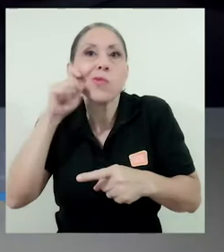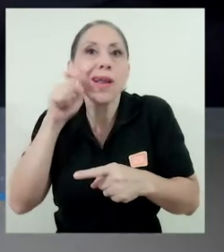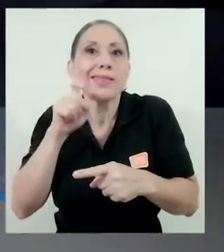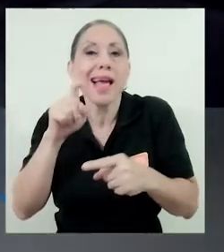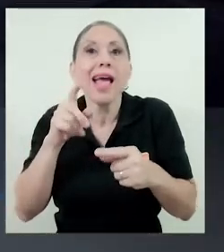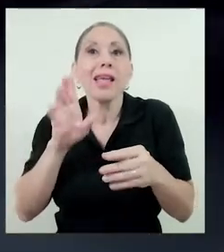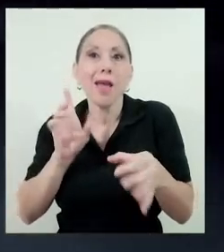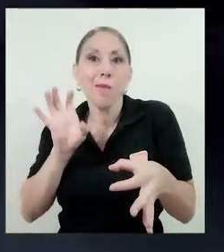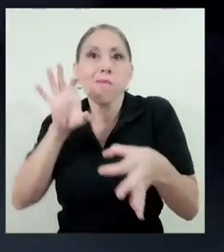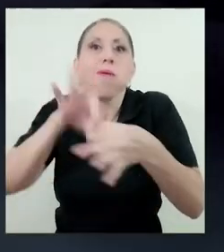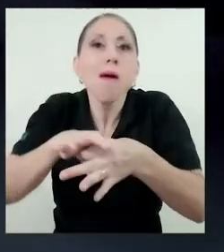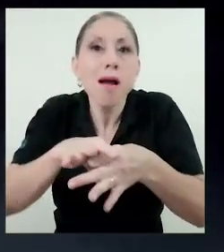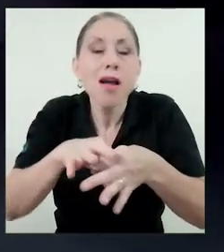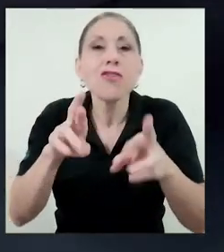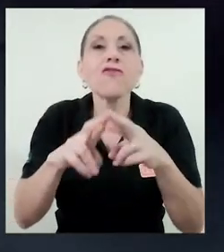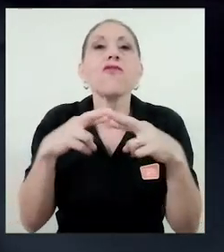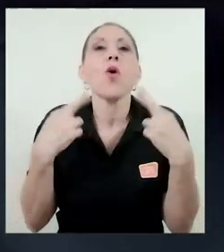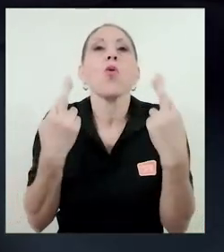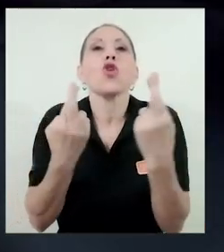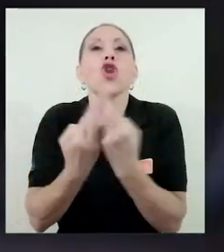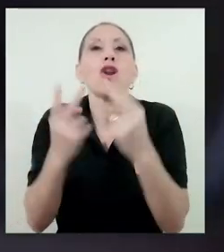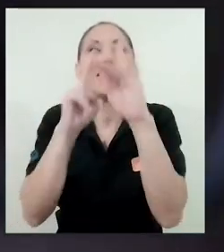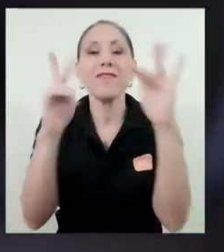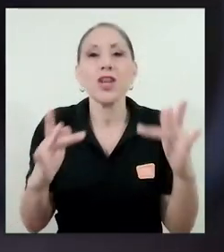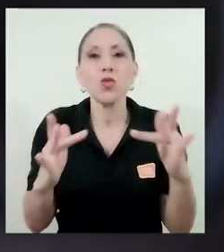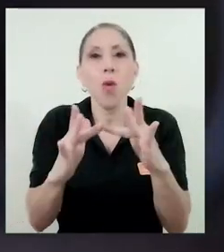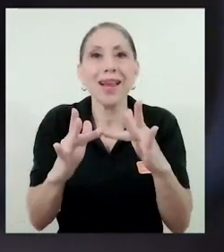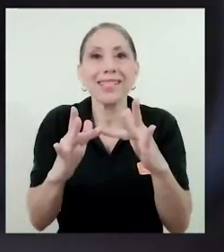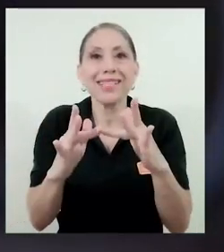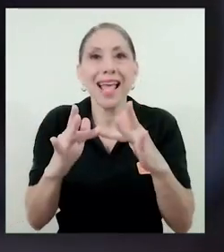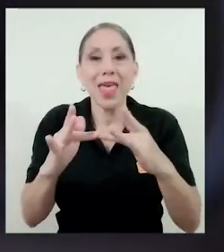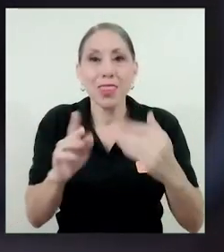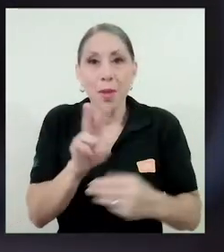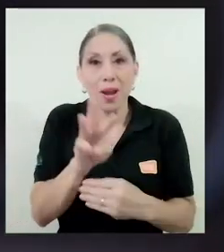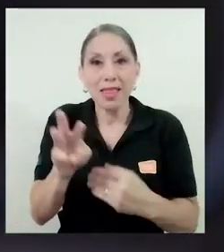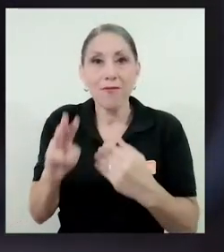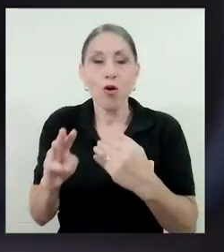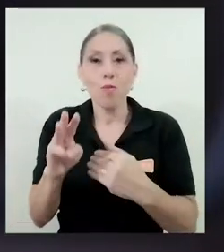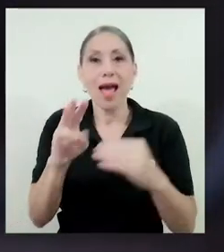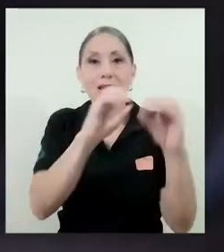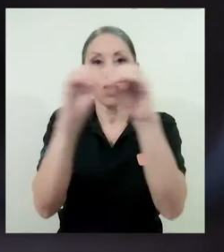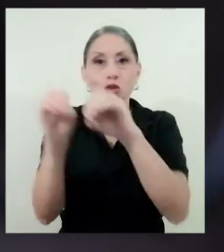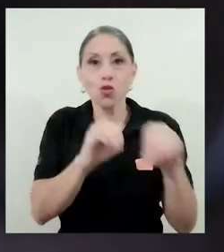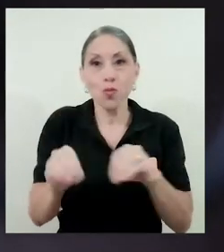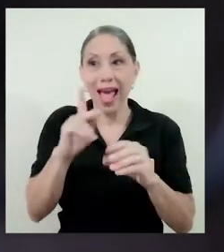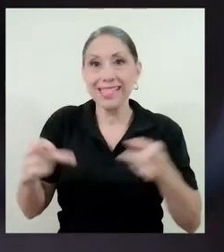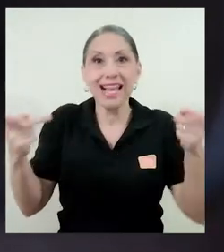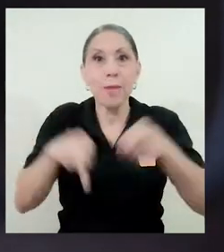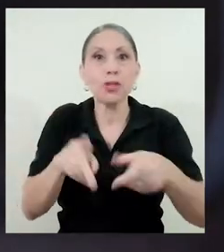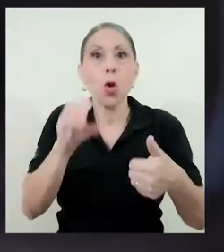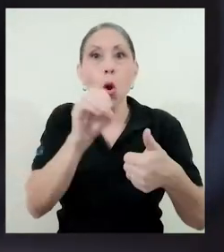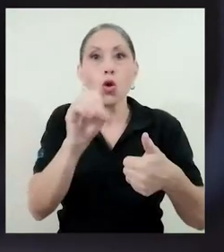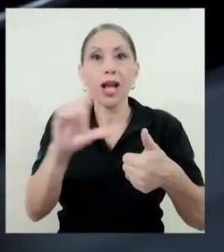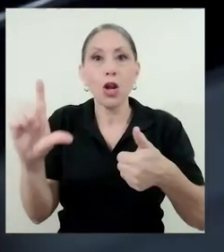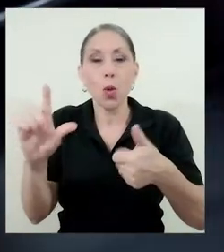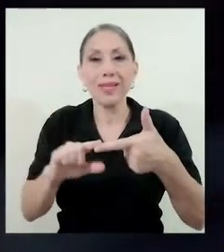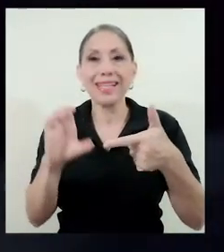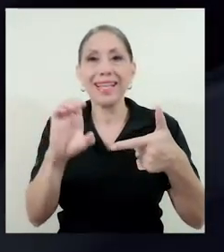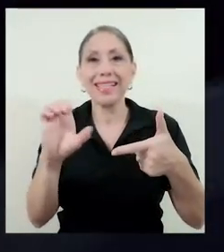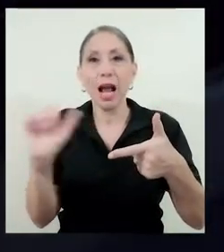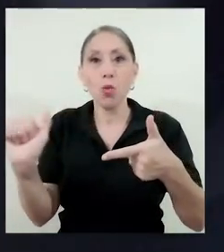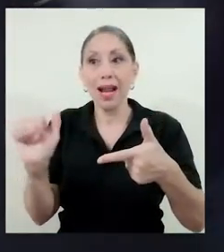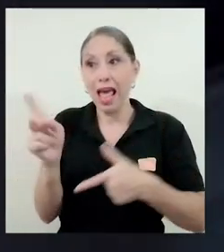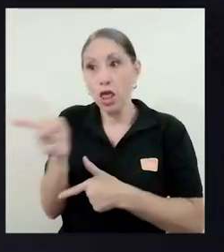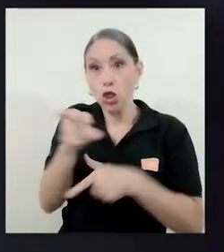reuniones virtuales de la plataforma Zoom. Así les pasó recientemente a Óscar López y Cristian Agüero, dos